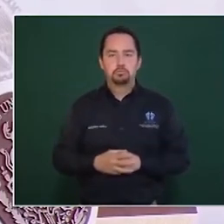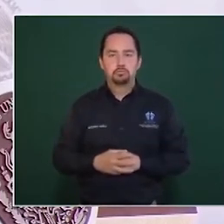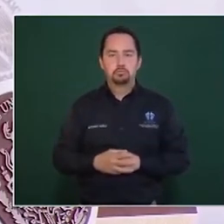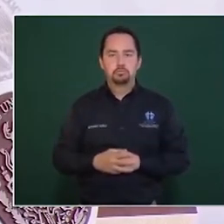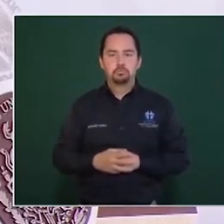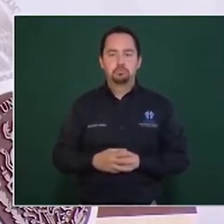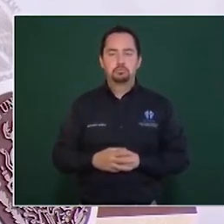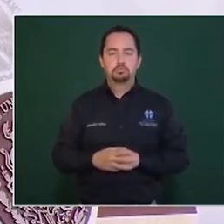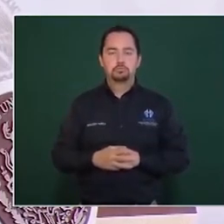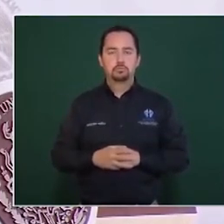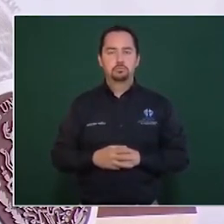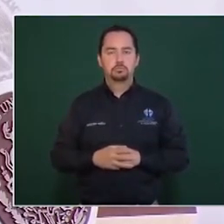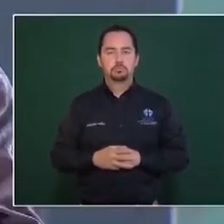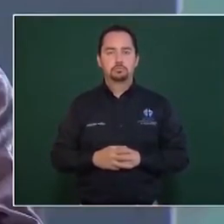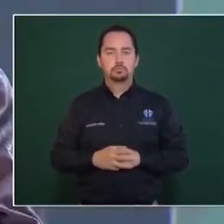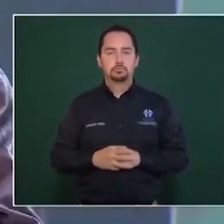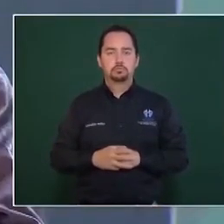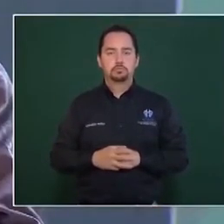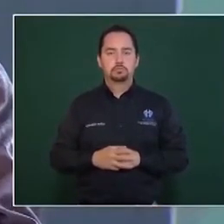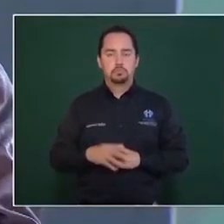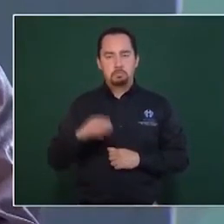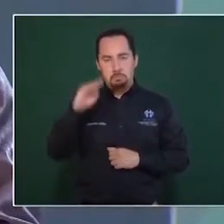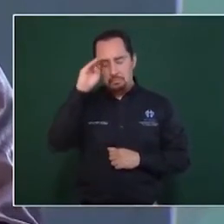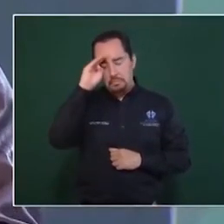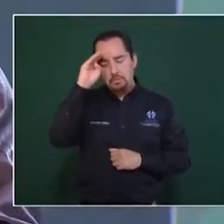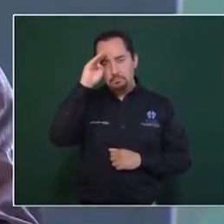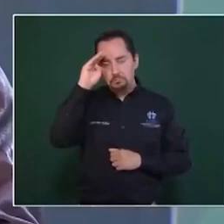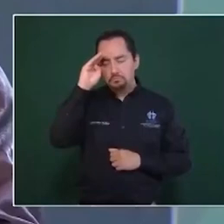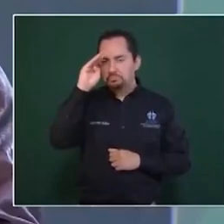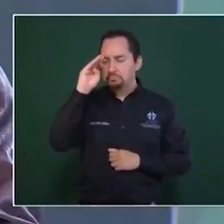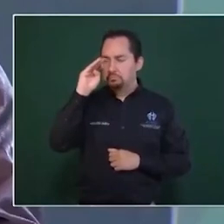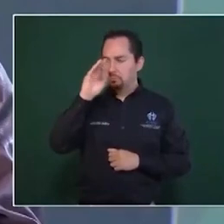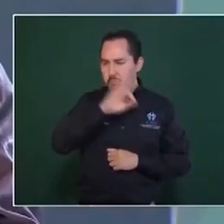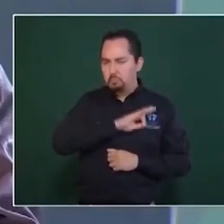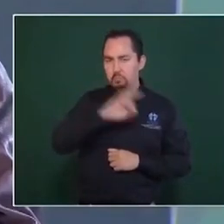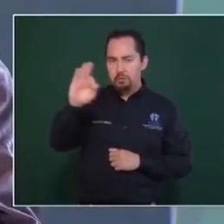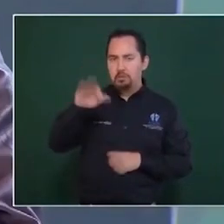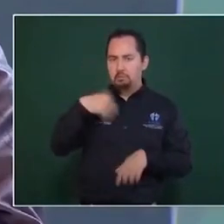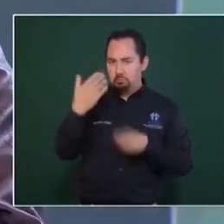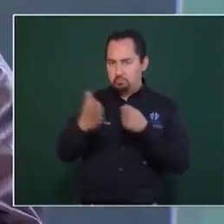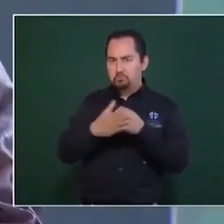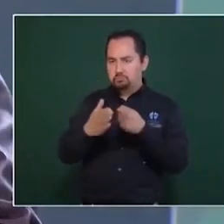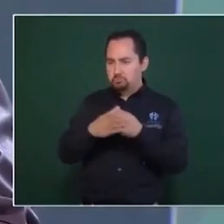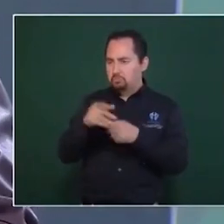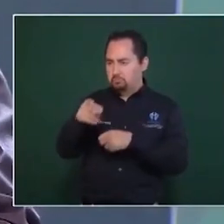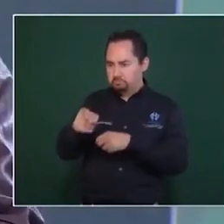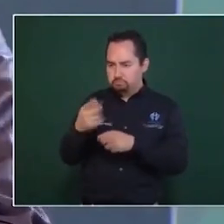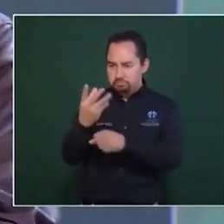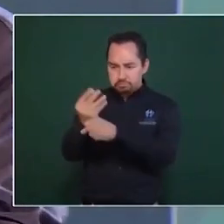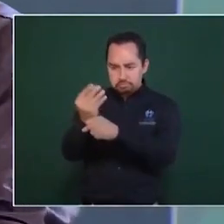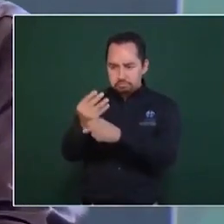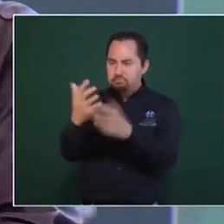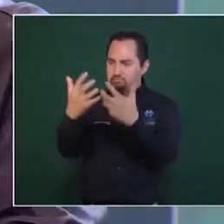dudamos en que podamos echar la andar o